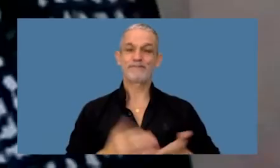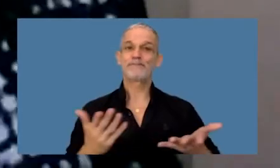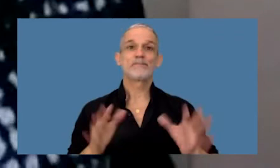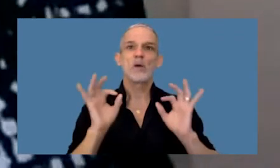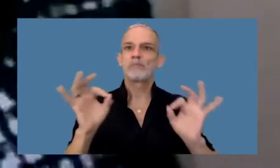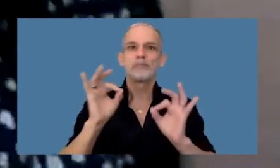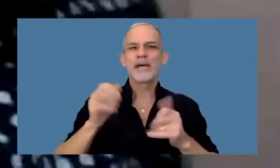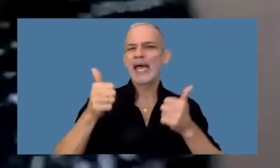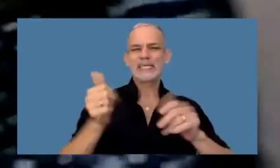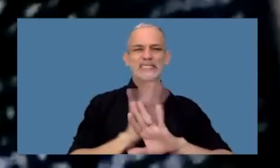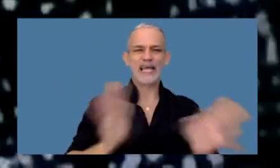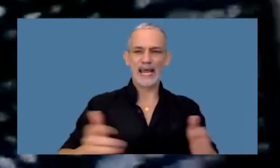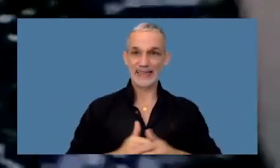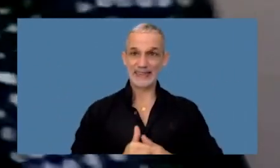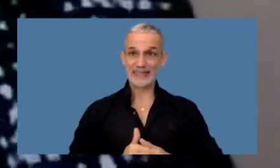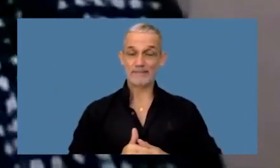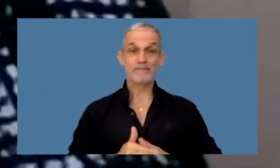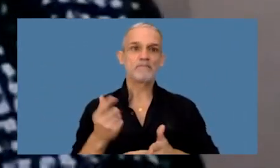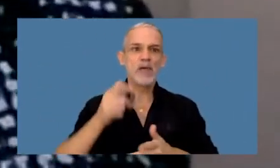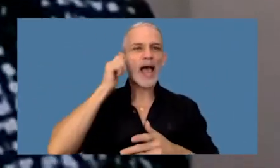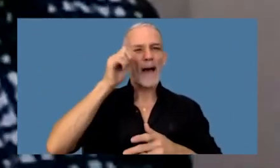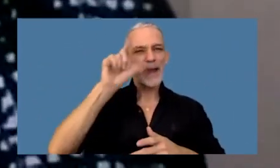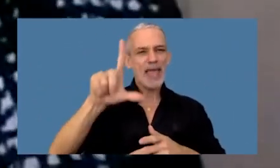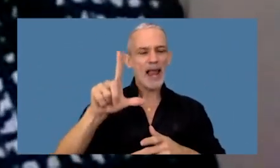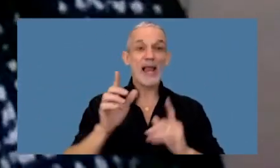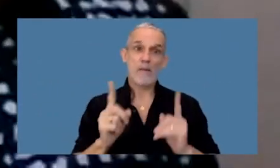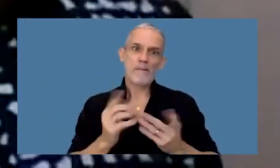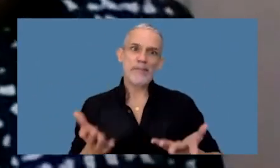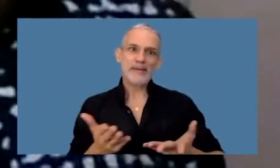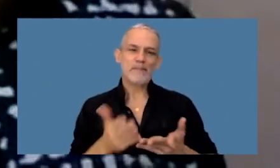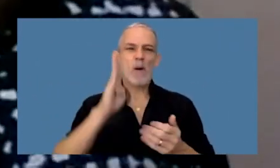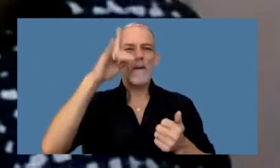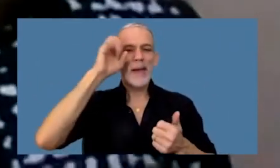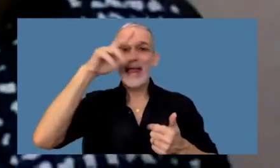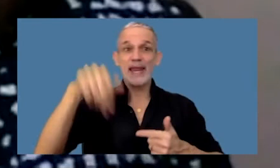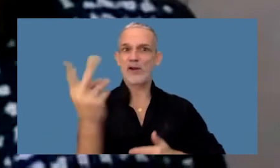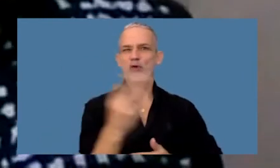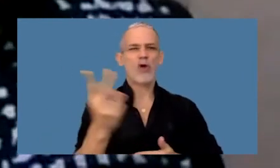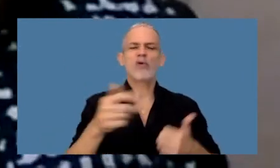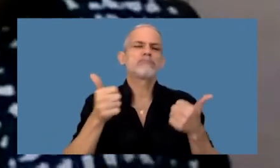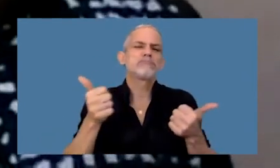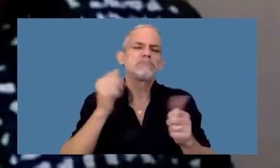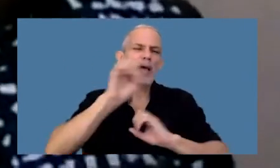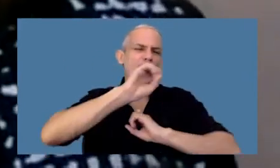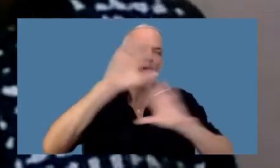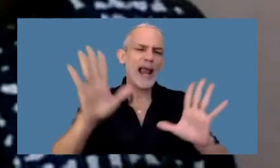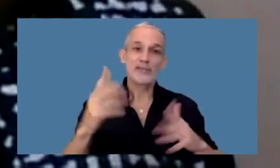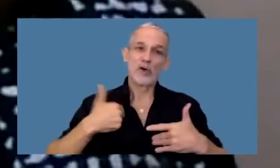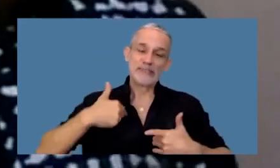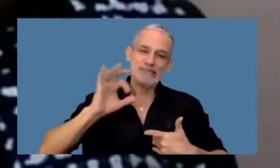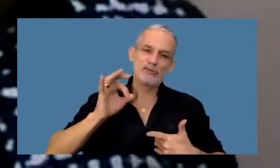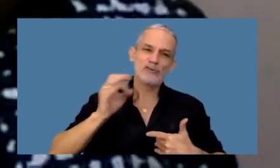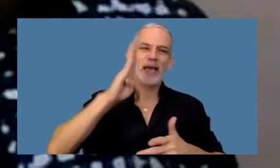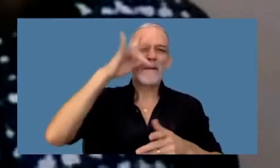excelente excelente Gabriel y lo mismo Belén brillante las exposiciones yo sé que